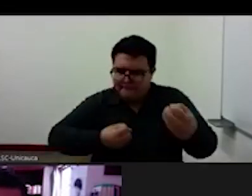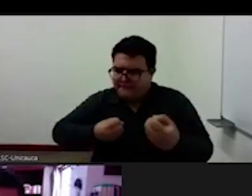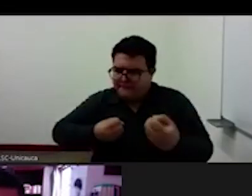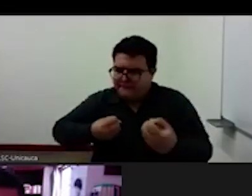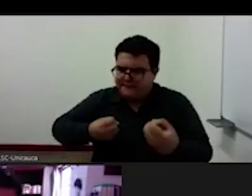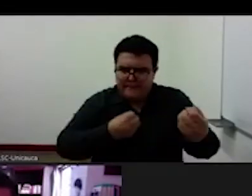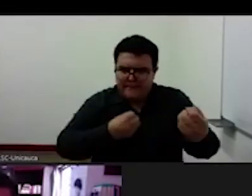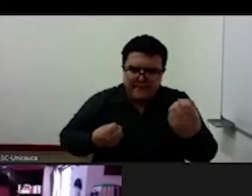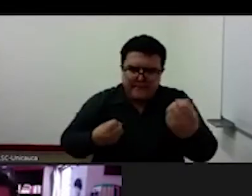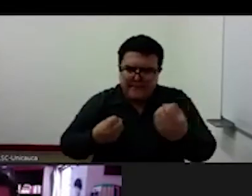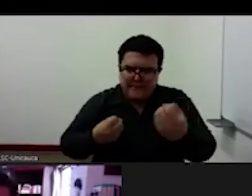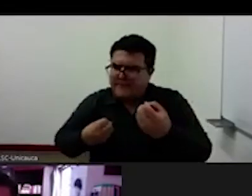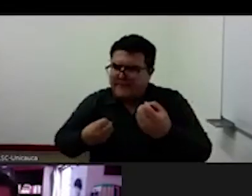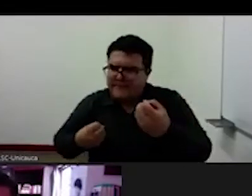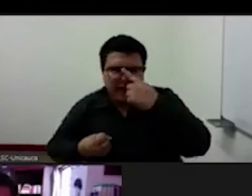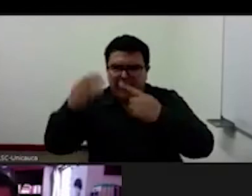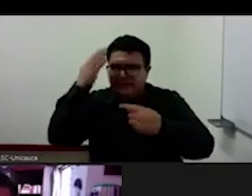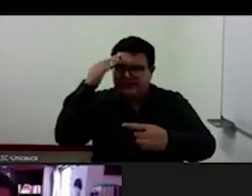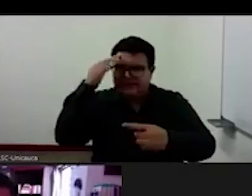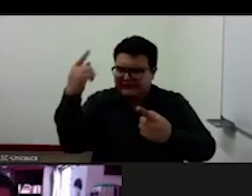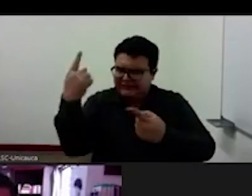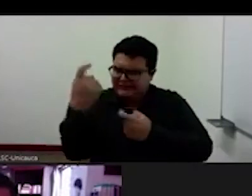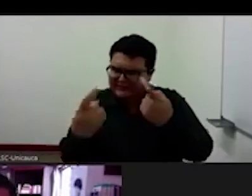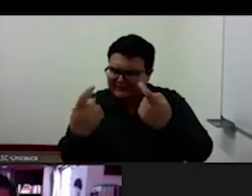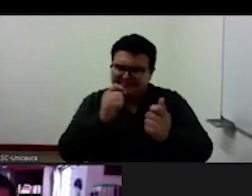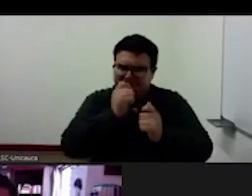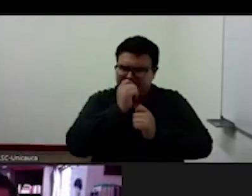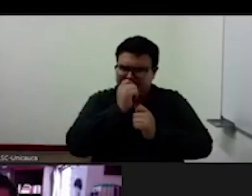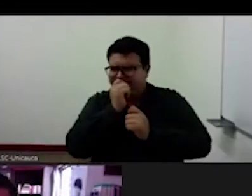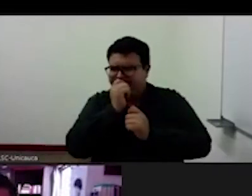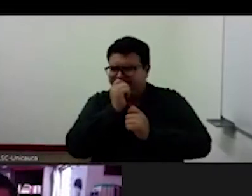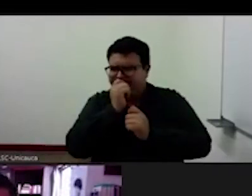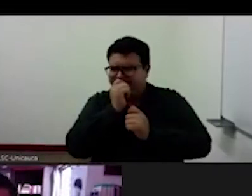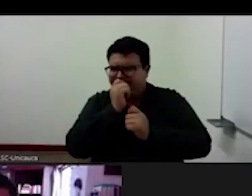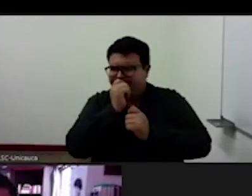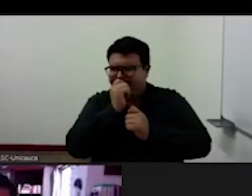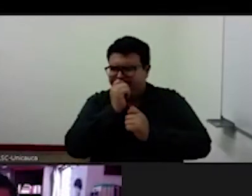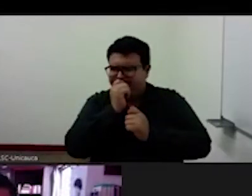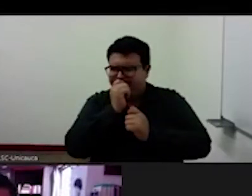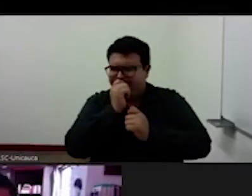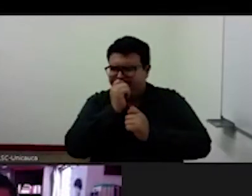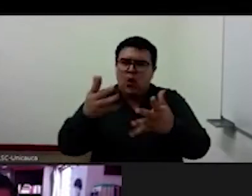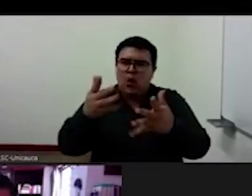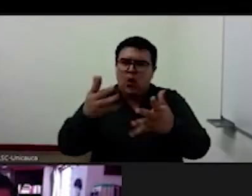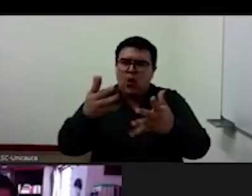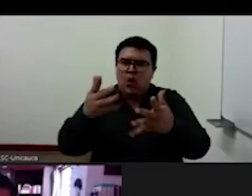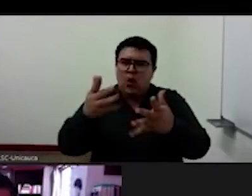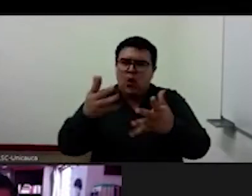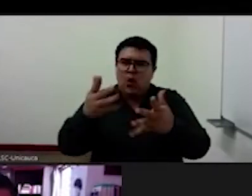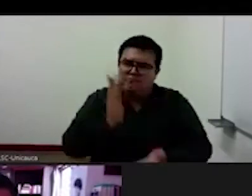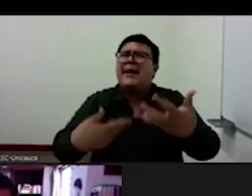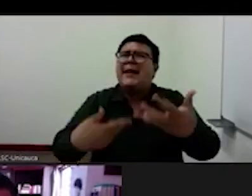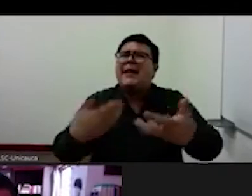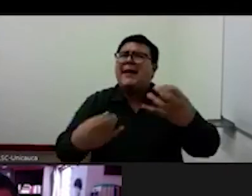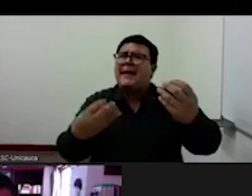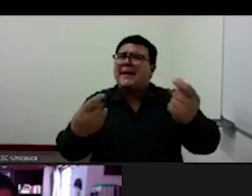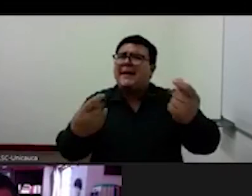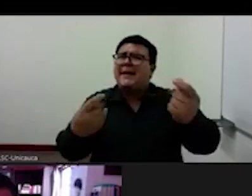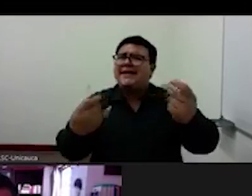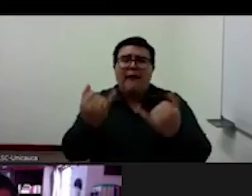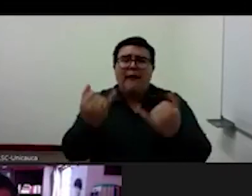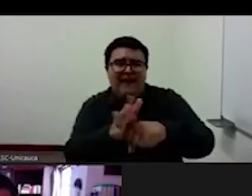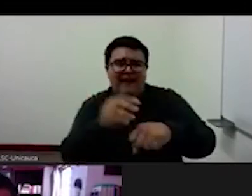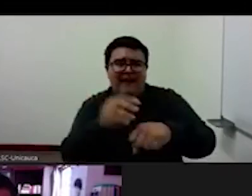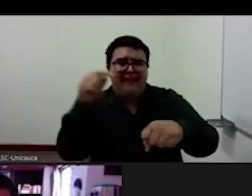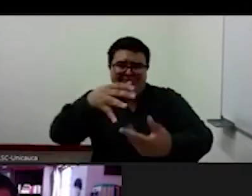crisis profunda que la pandemia ha